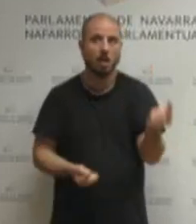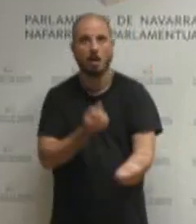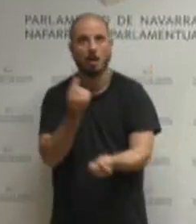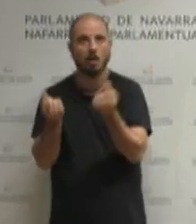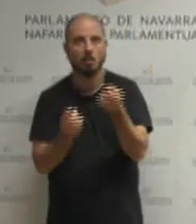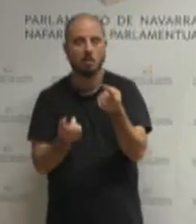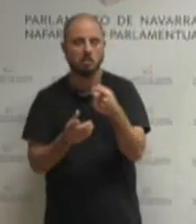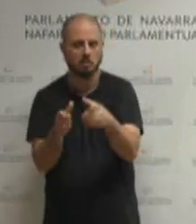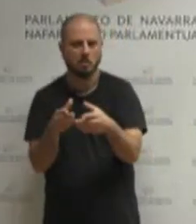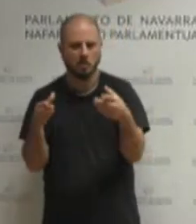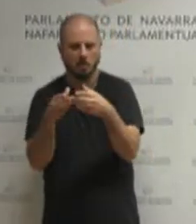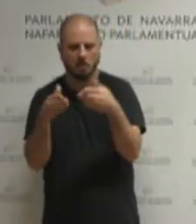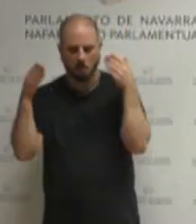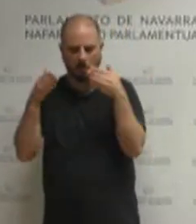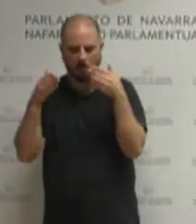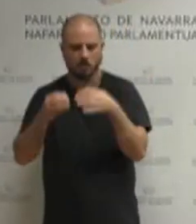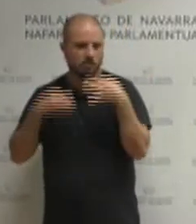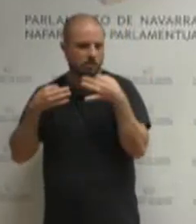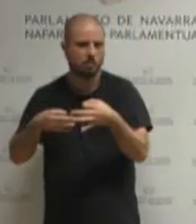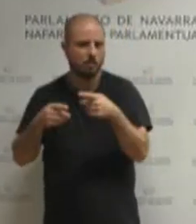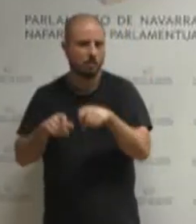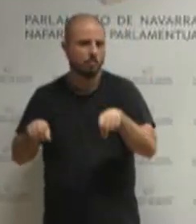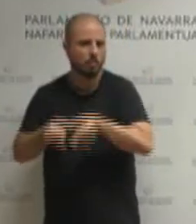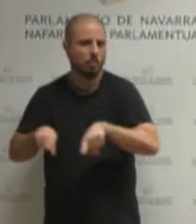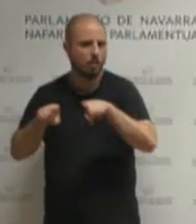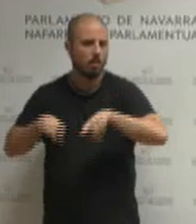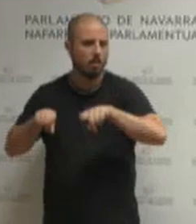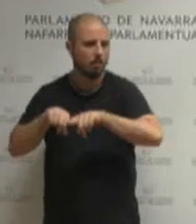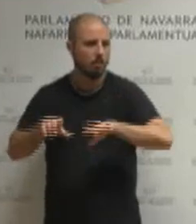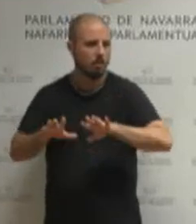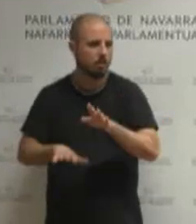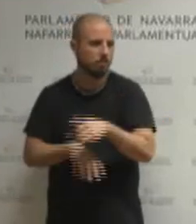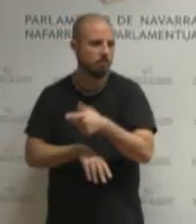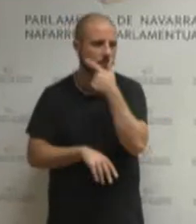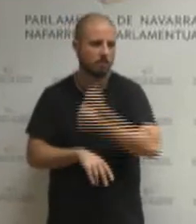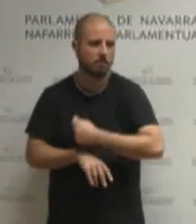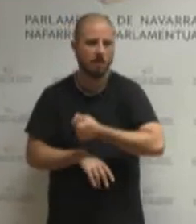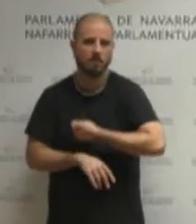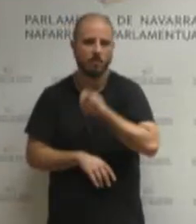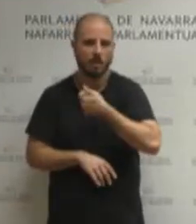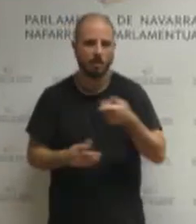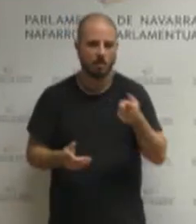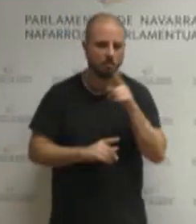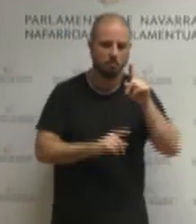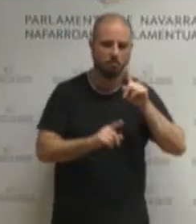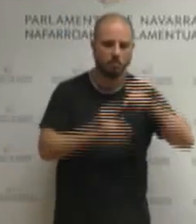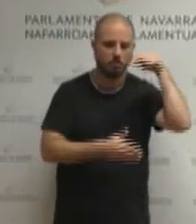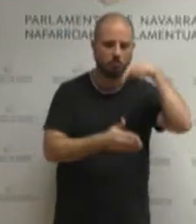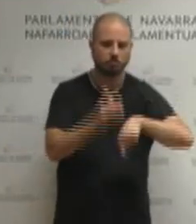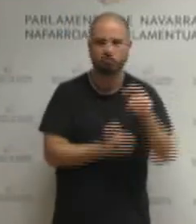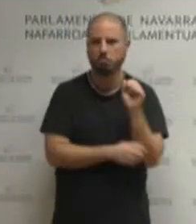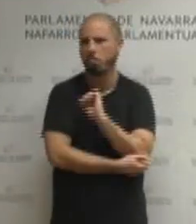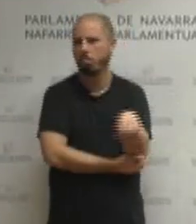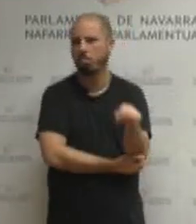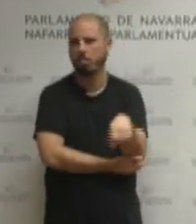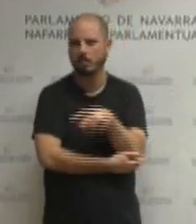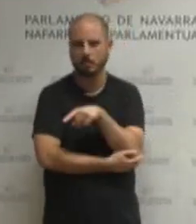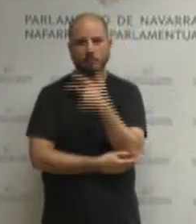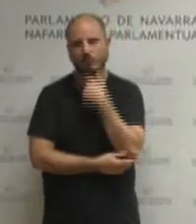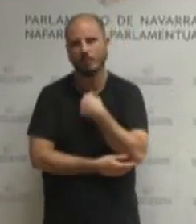eta sakoneko aferei eldu baino hemen barrio nuebo indultatua izan zen ministro